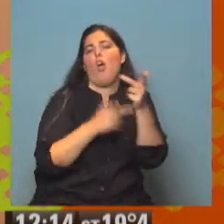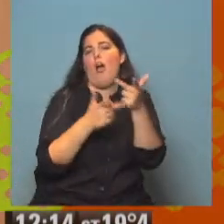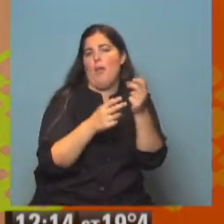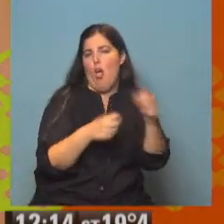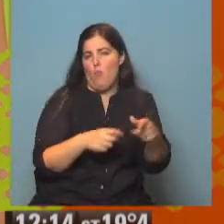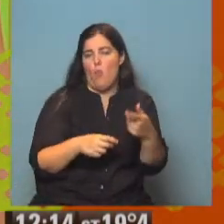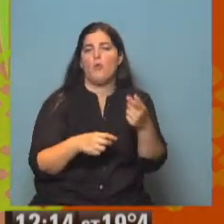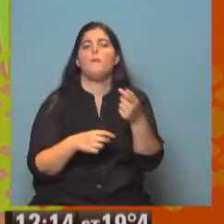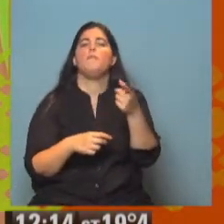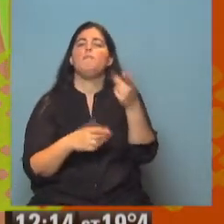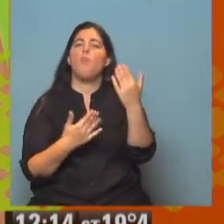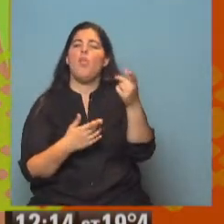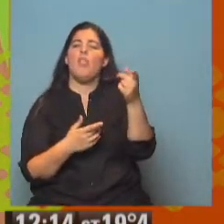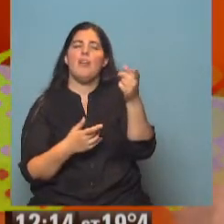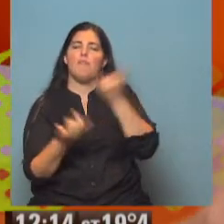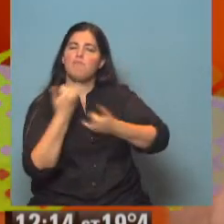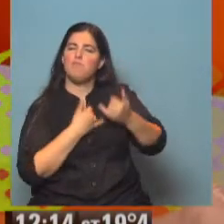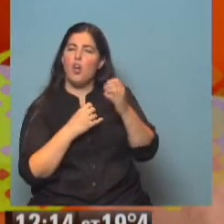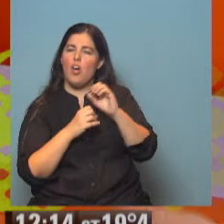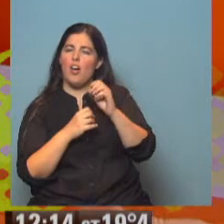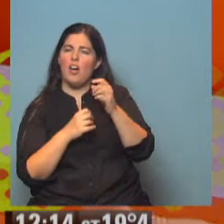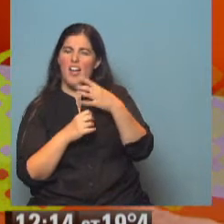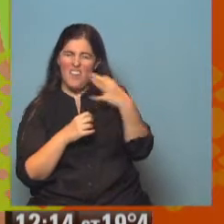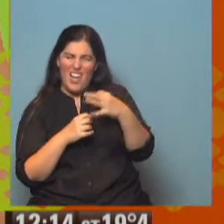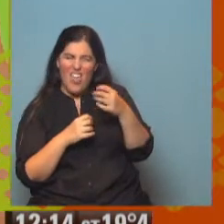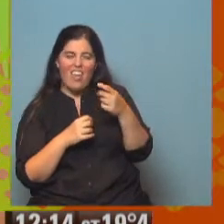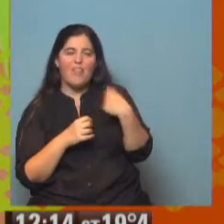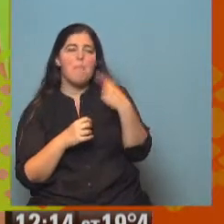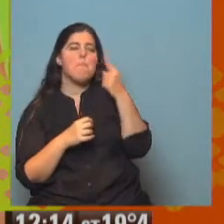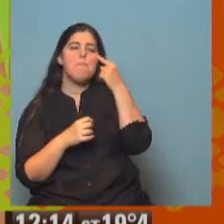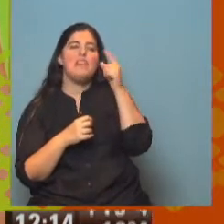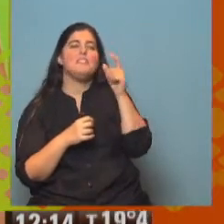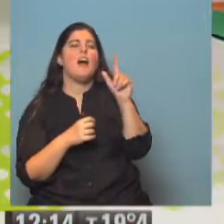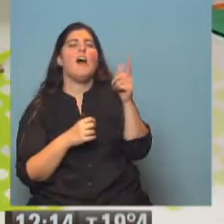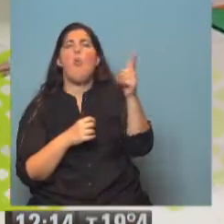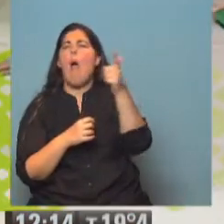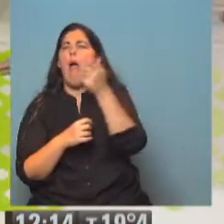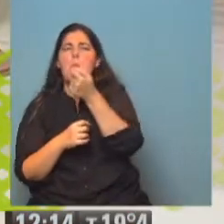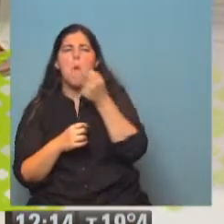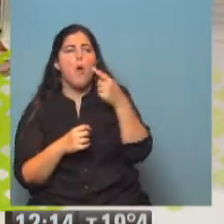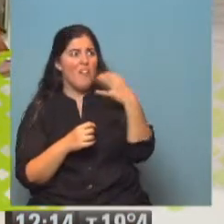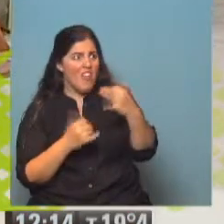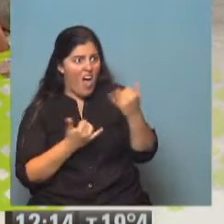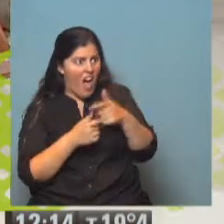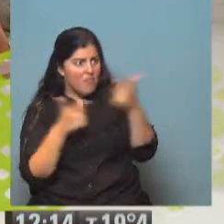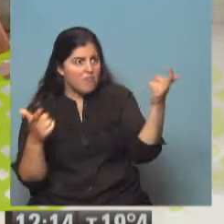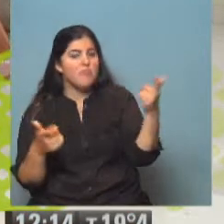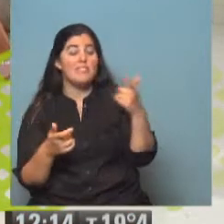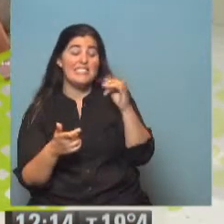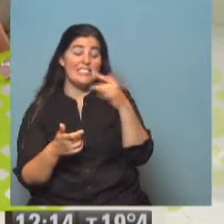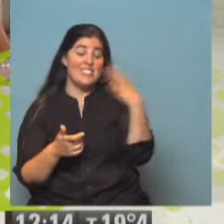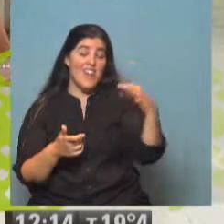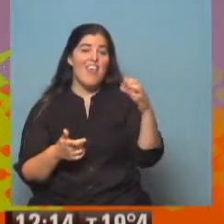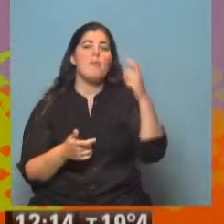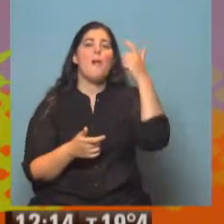podrás decir también, es algo mucho más frecuente de lo que todos suponemos. Es verdad. Muchísimo más frecuente. Lo que pasa es que el